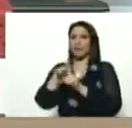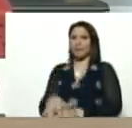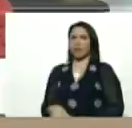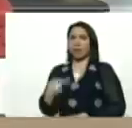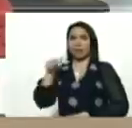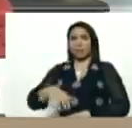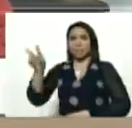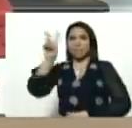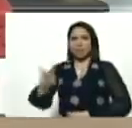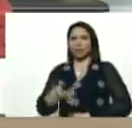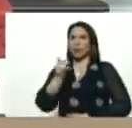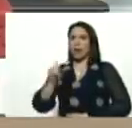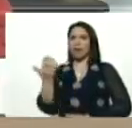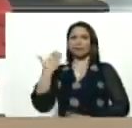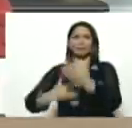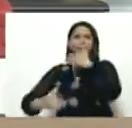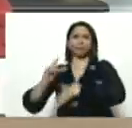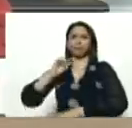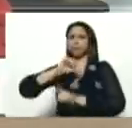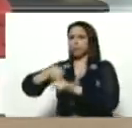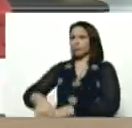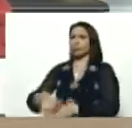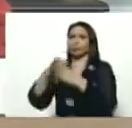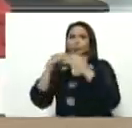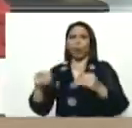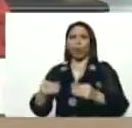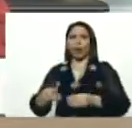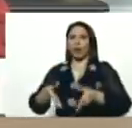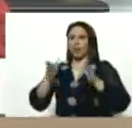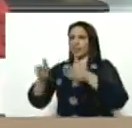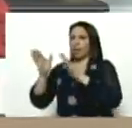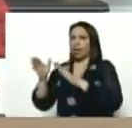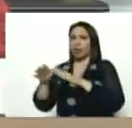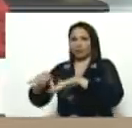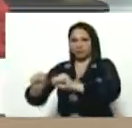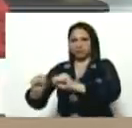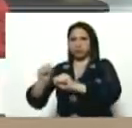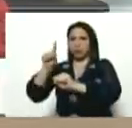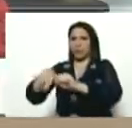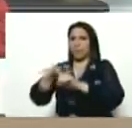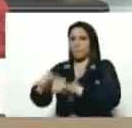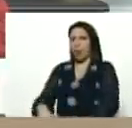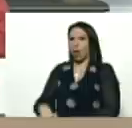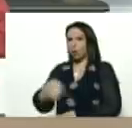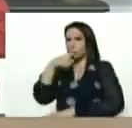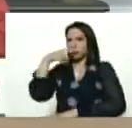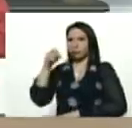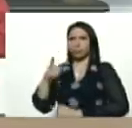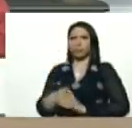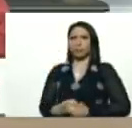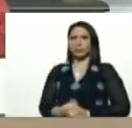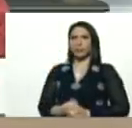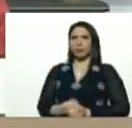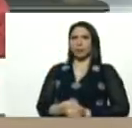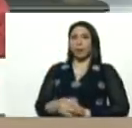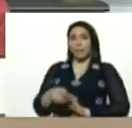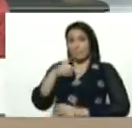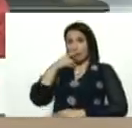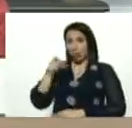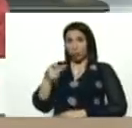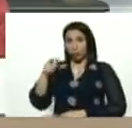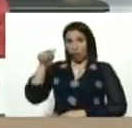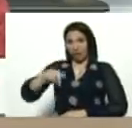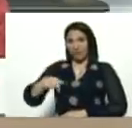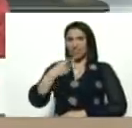aquí en Venezuela, ya hace tiempo, derribamos todas las estatuas, de los colonialistas, y los asesinos, Venezuela no es patio trasero, nadie,